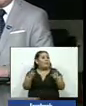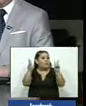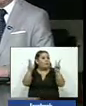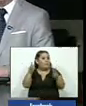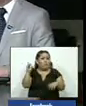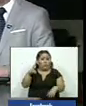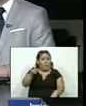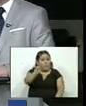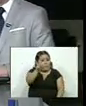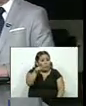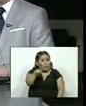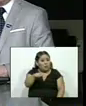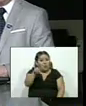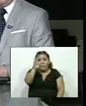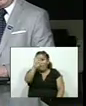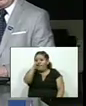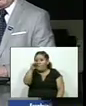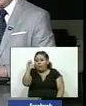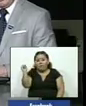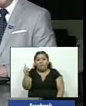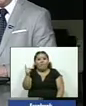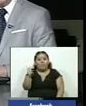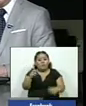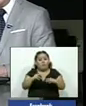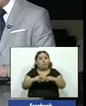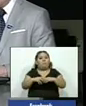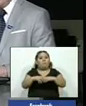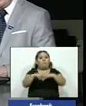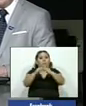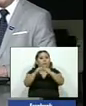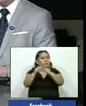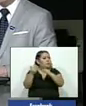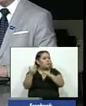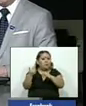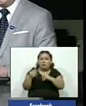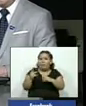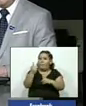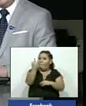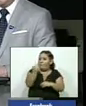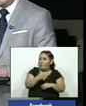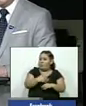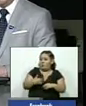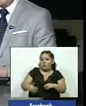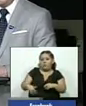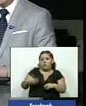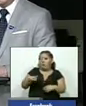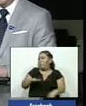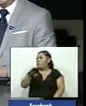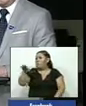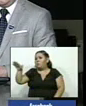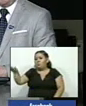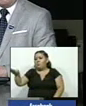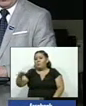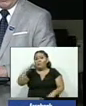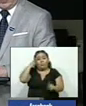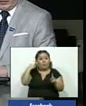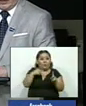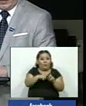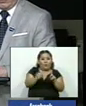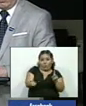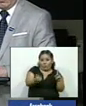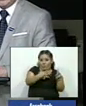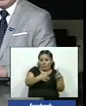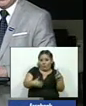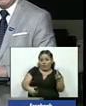Bolivia sabe usted que este país no recupera la estabilidad a pesar de que Evo Morales ya se ha ido Yanin Añez quien ha asumido la